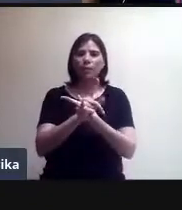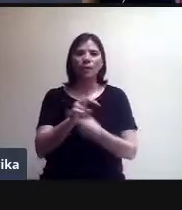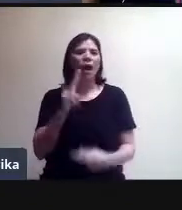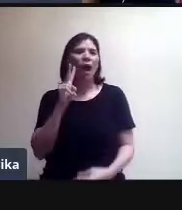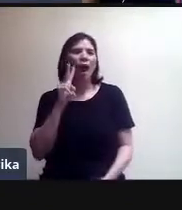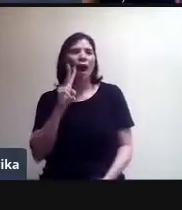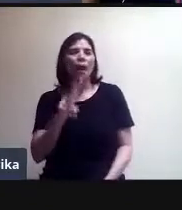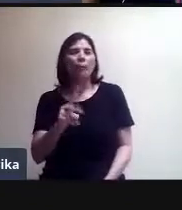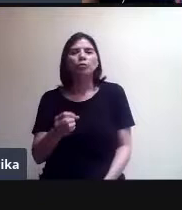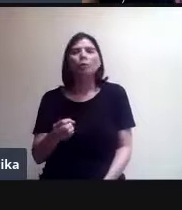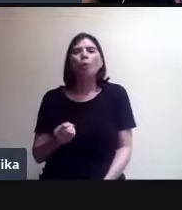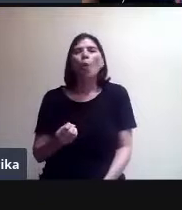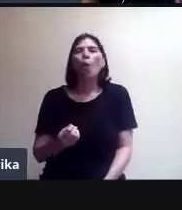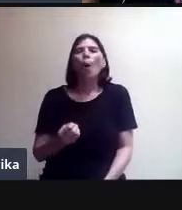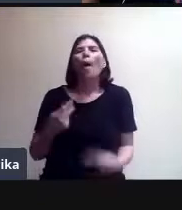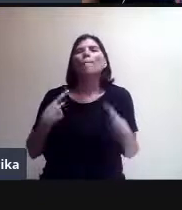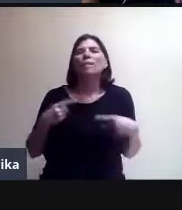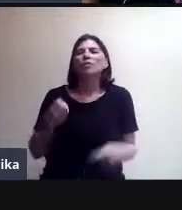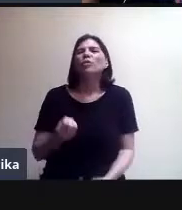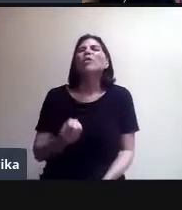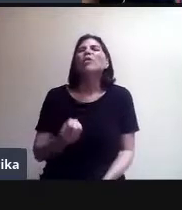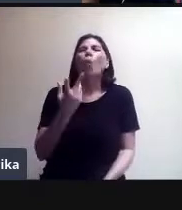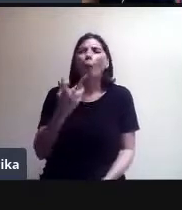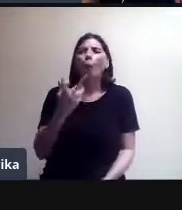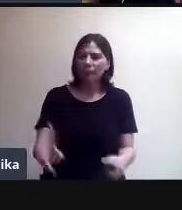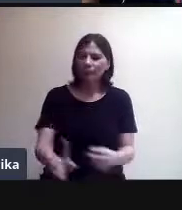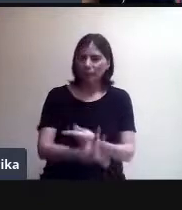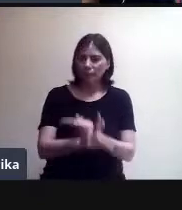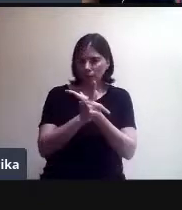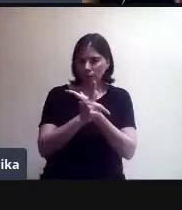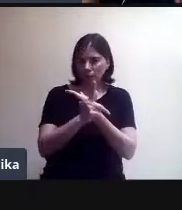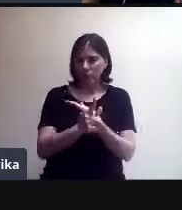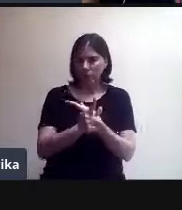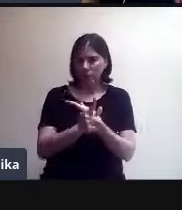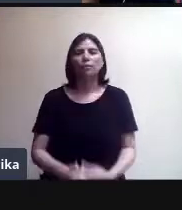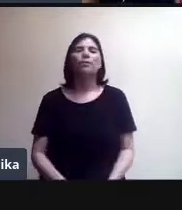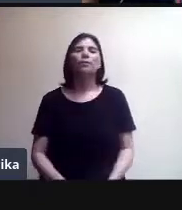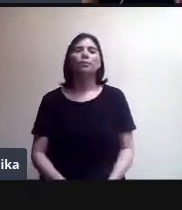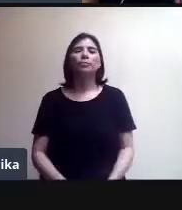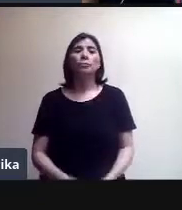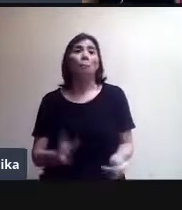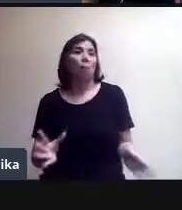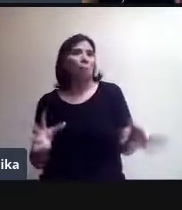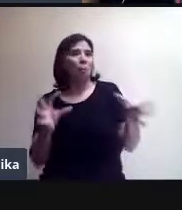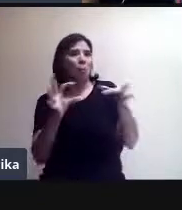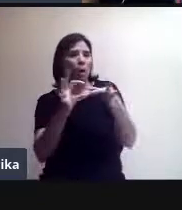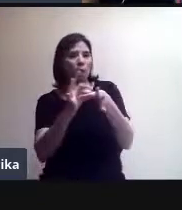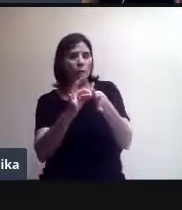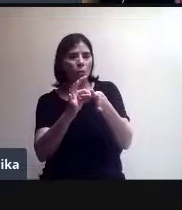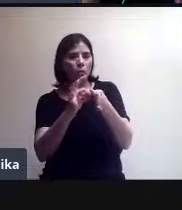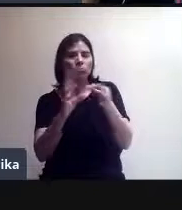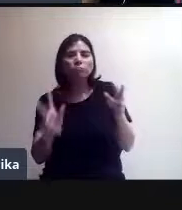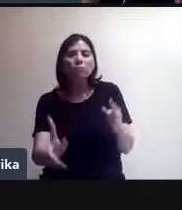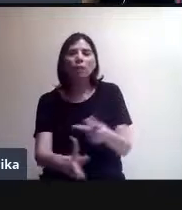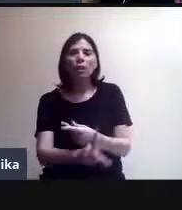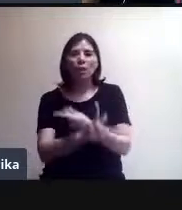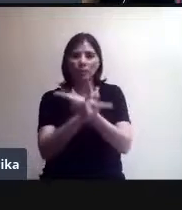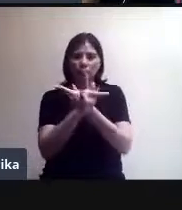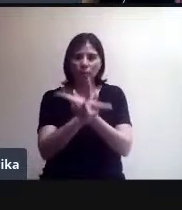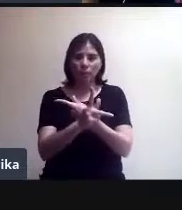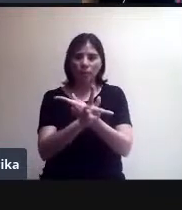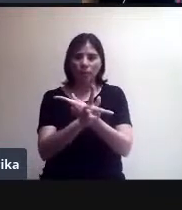videollamada, las que llegaron antes que yo, entonces, bueno, yo ya me uno a la videollamada y me puede